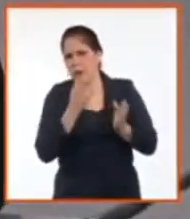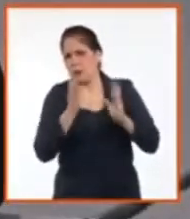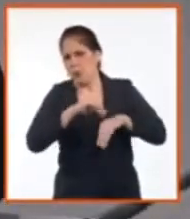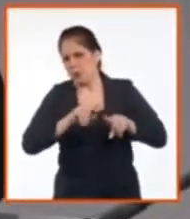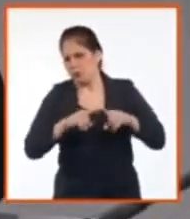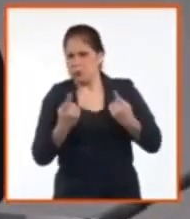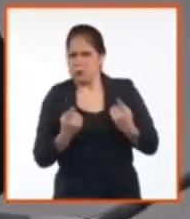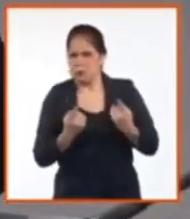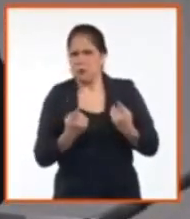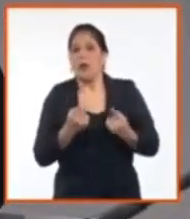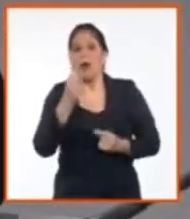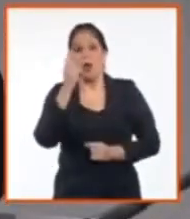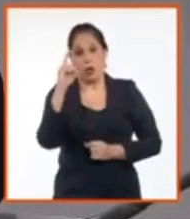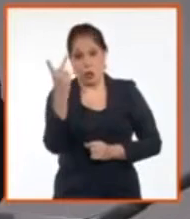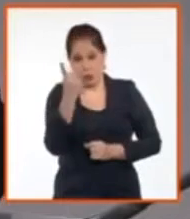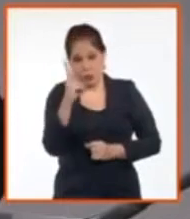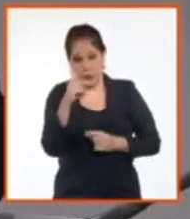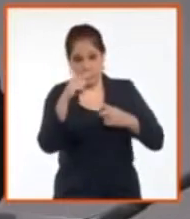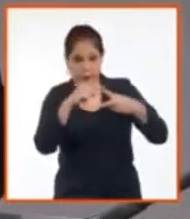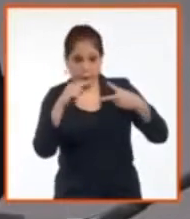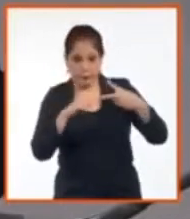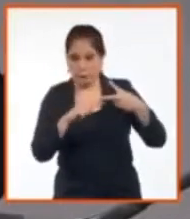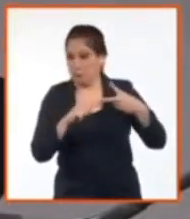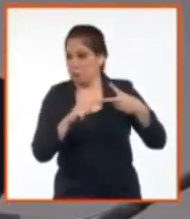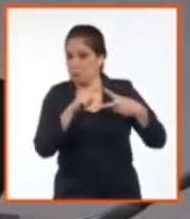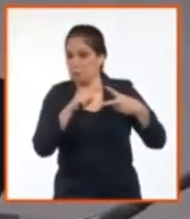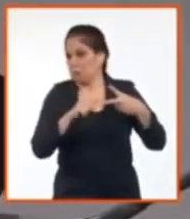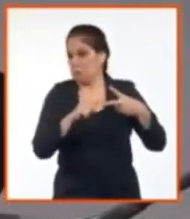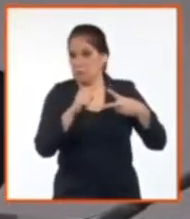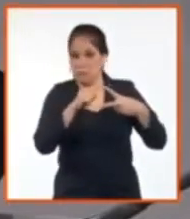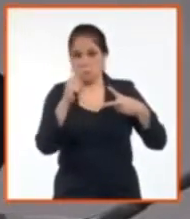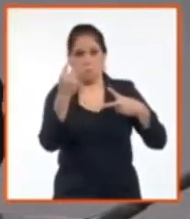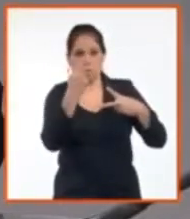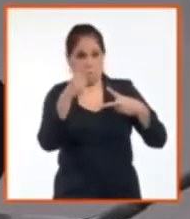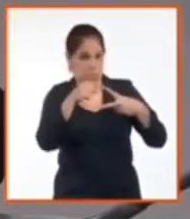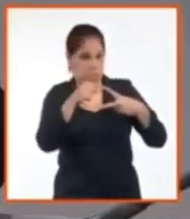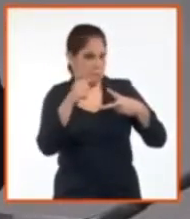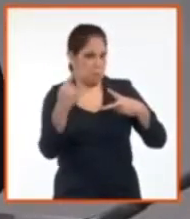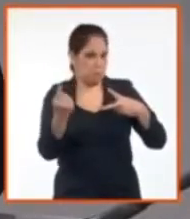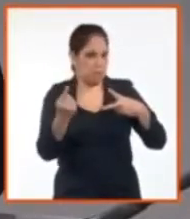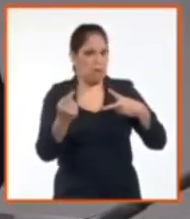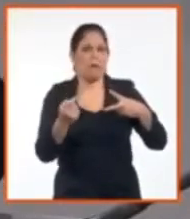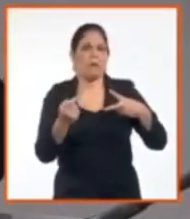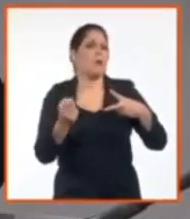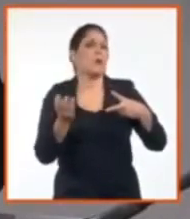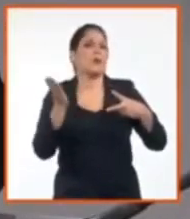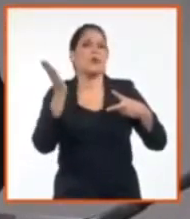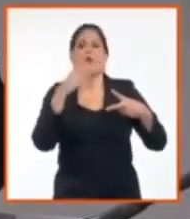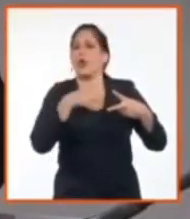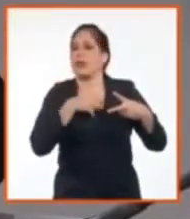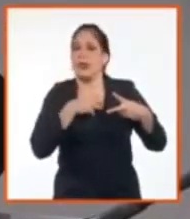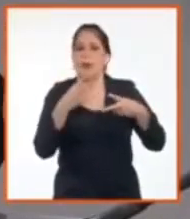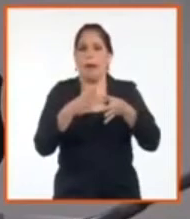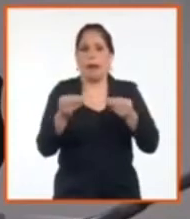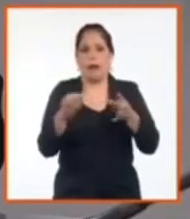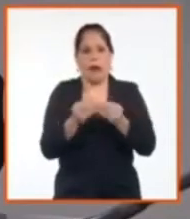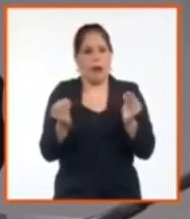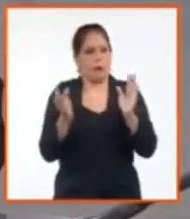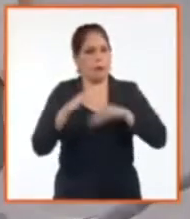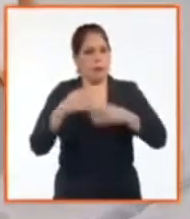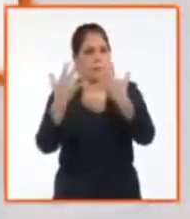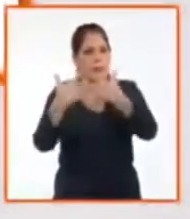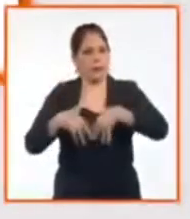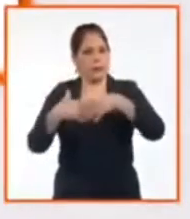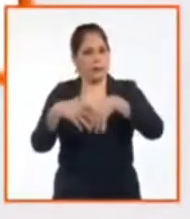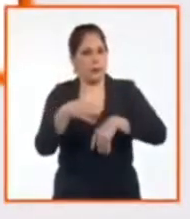Hay dos causas fundamentales, dos grandes causas. Una es que no contamos con las materias primas y los materiales que